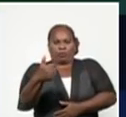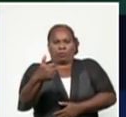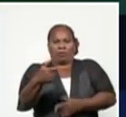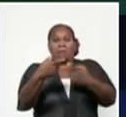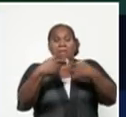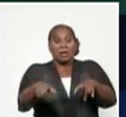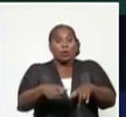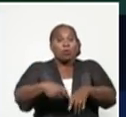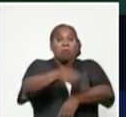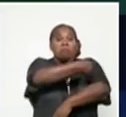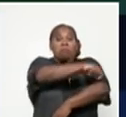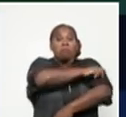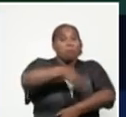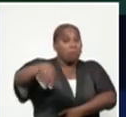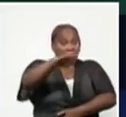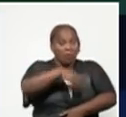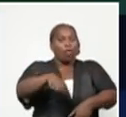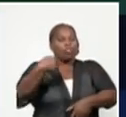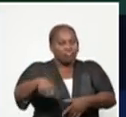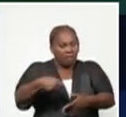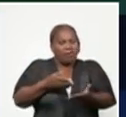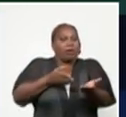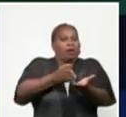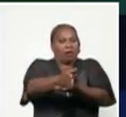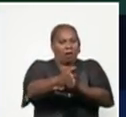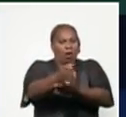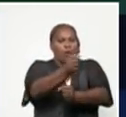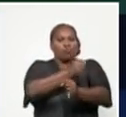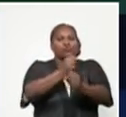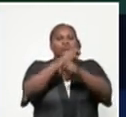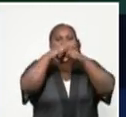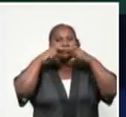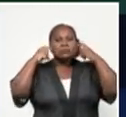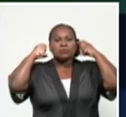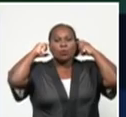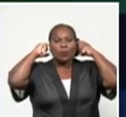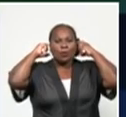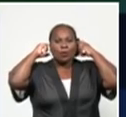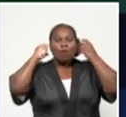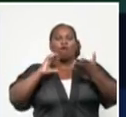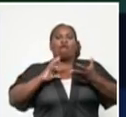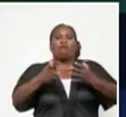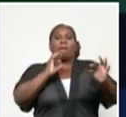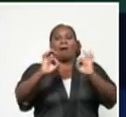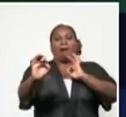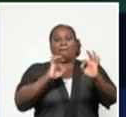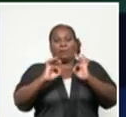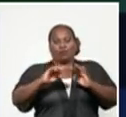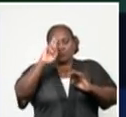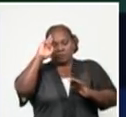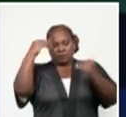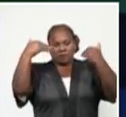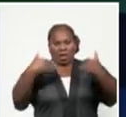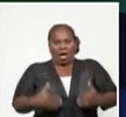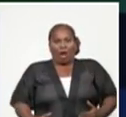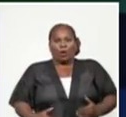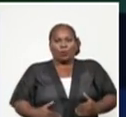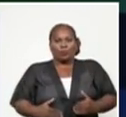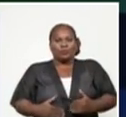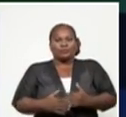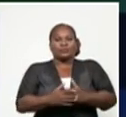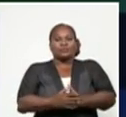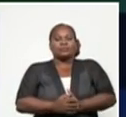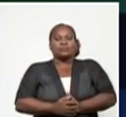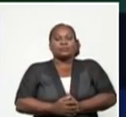todo el pueblo debe seguir usando en estos momentos la mascarilla como un medio de protección personal y también de todas las personas que